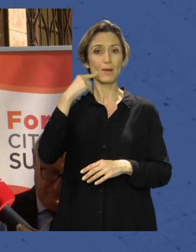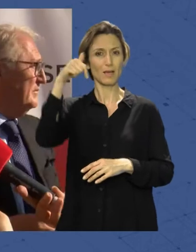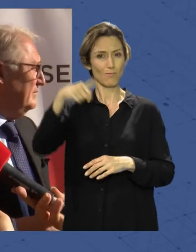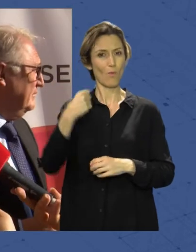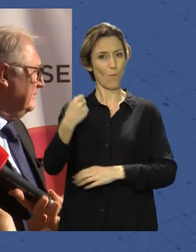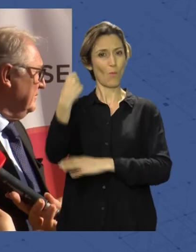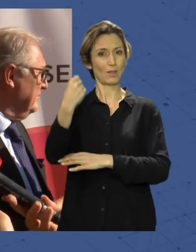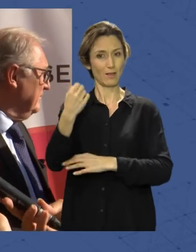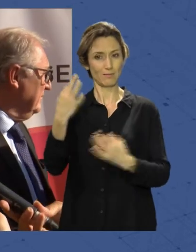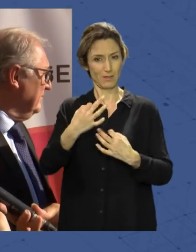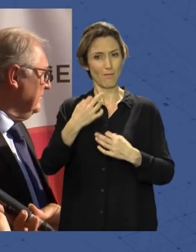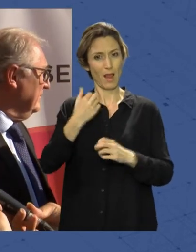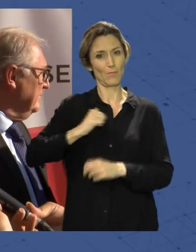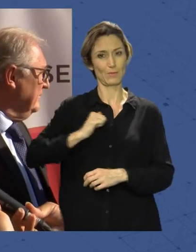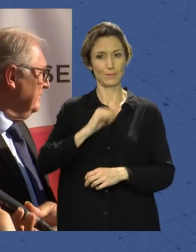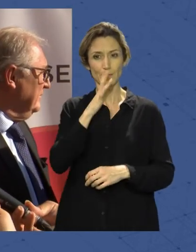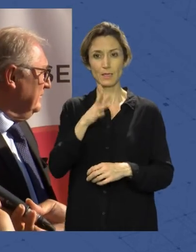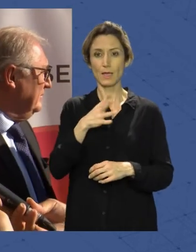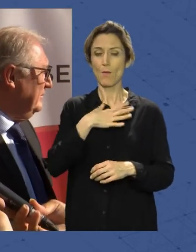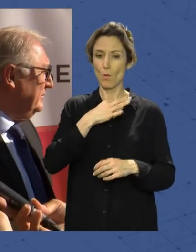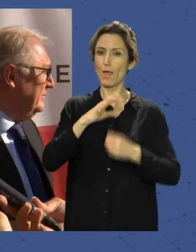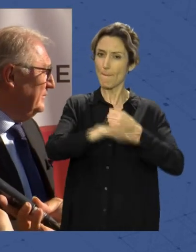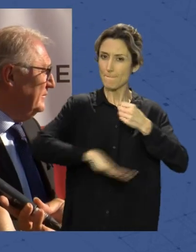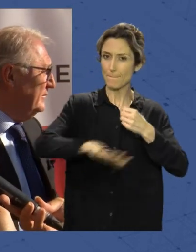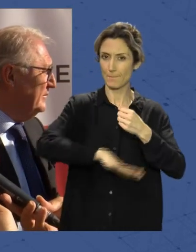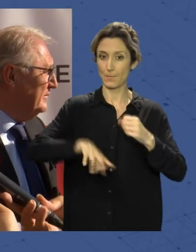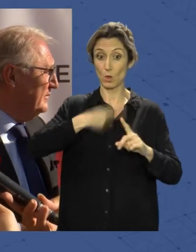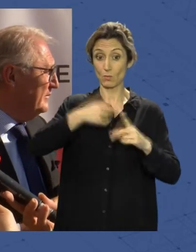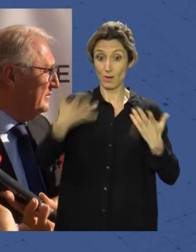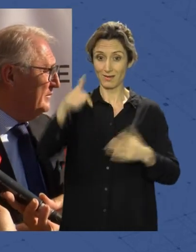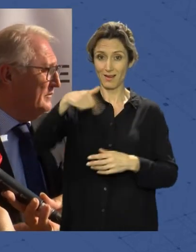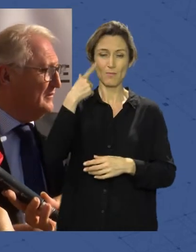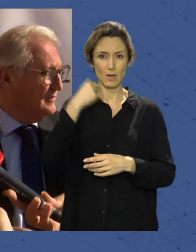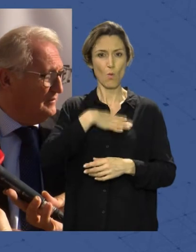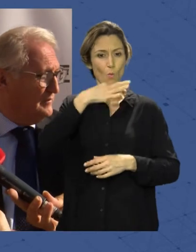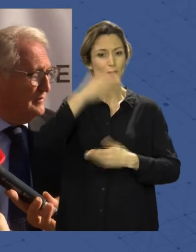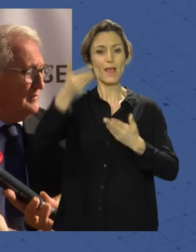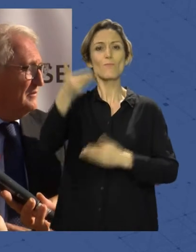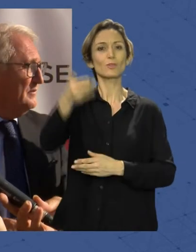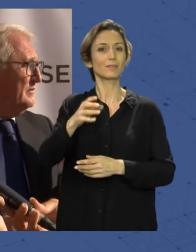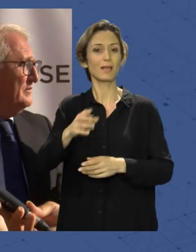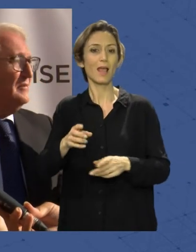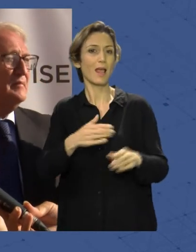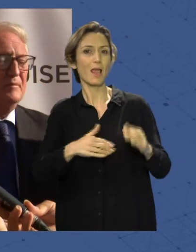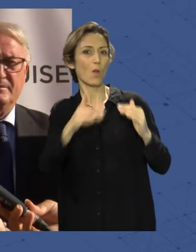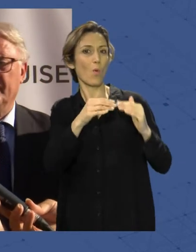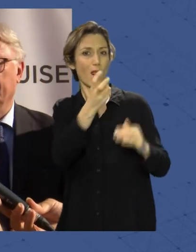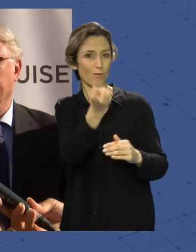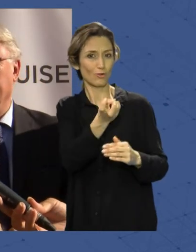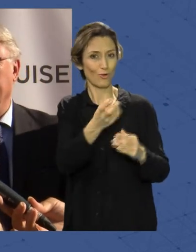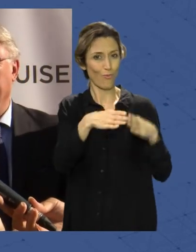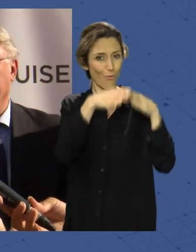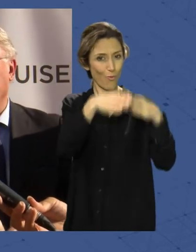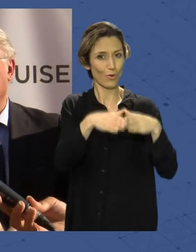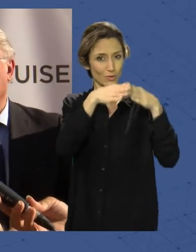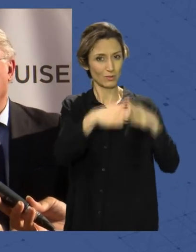explotar. Lleguemos a poner las bases para que Almería pueda ser tan importante como han dicho antes los dos importantes puertos